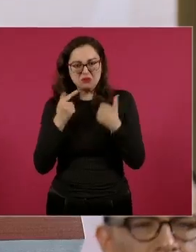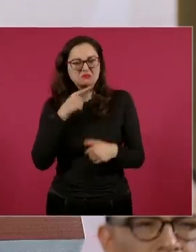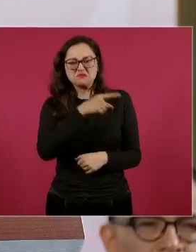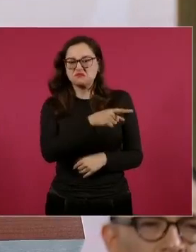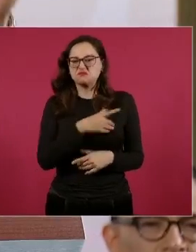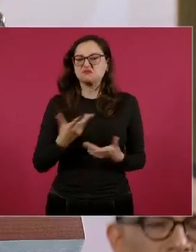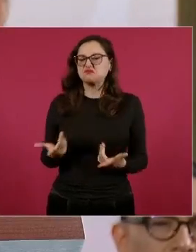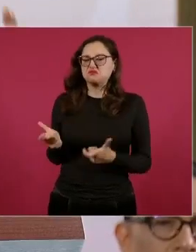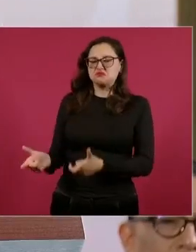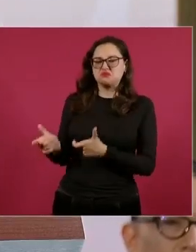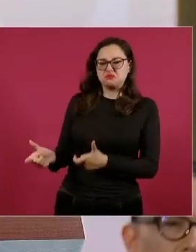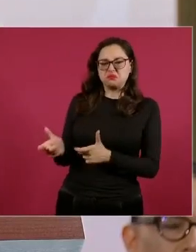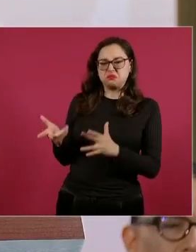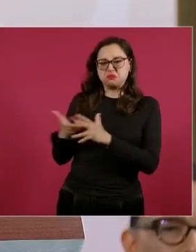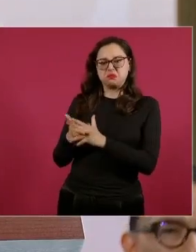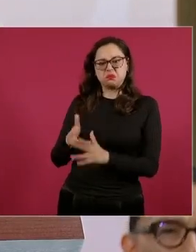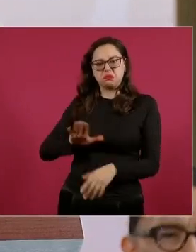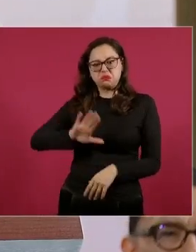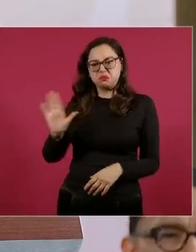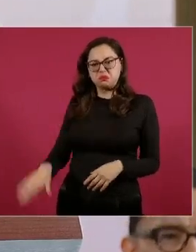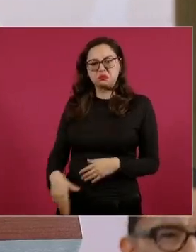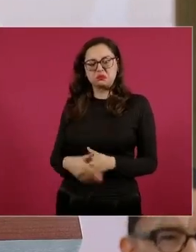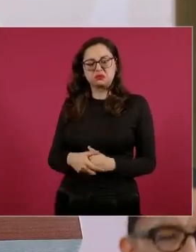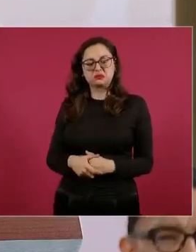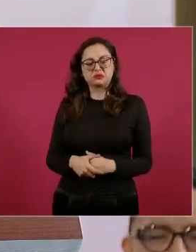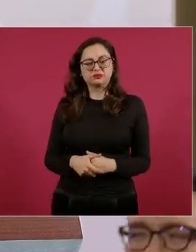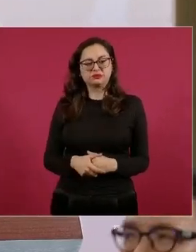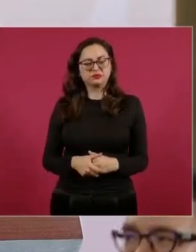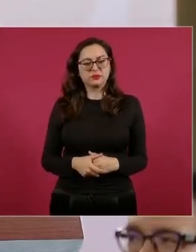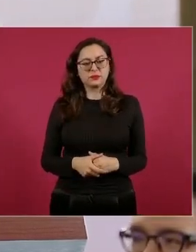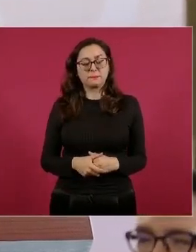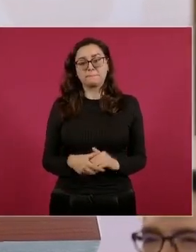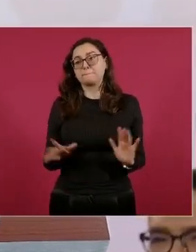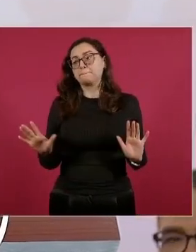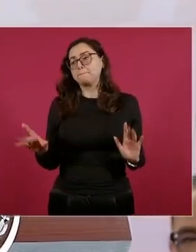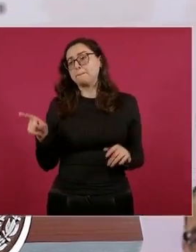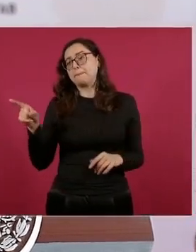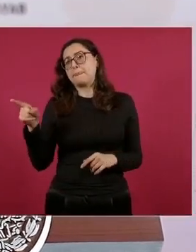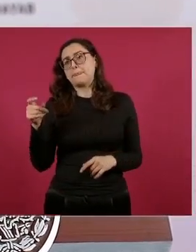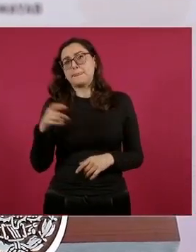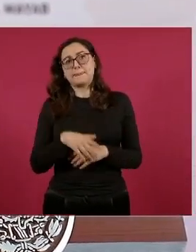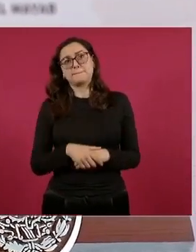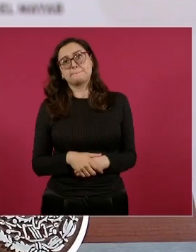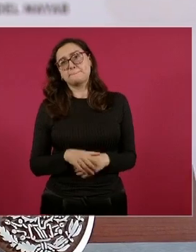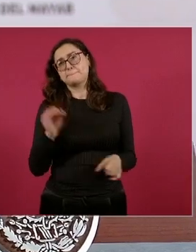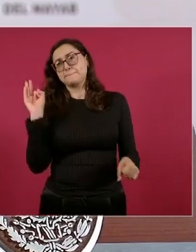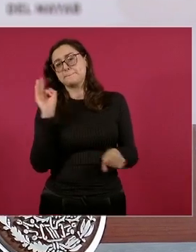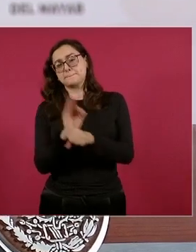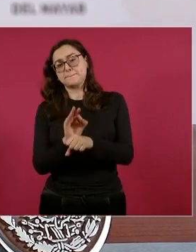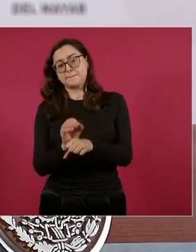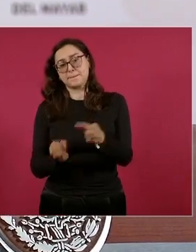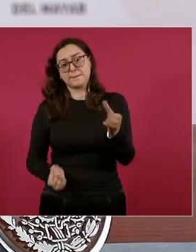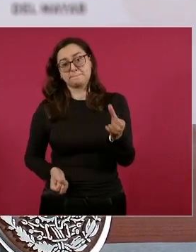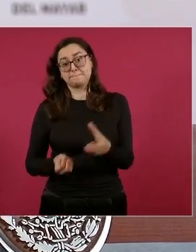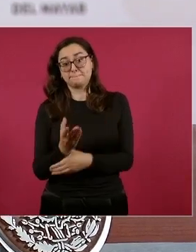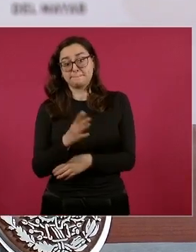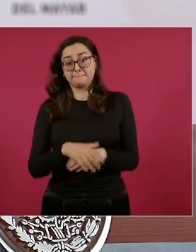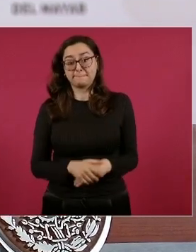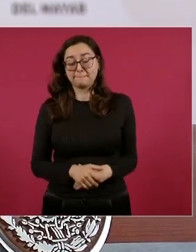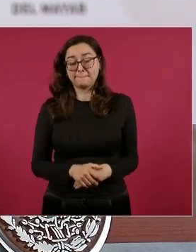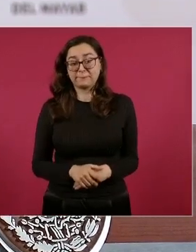le dé la libertad y dicen es que es plata o plomo.